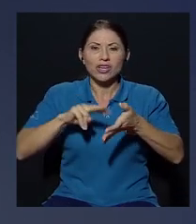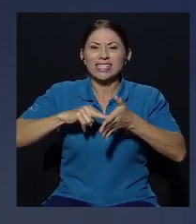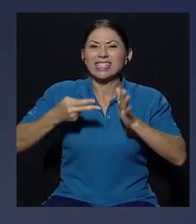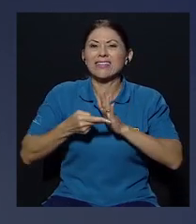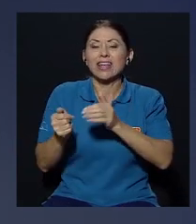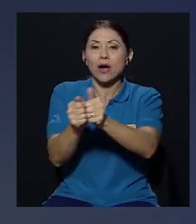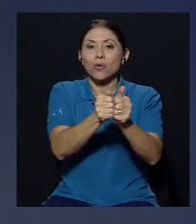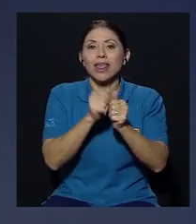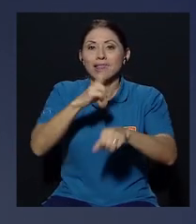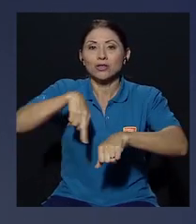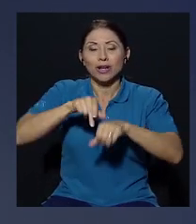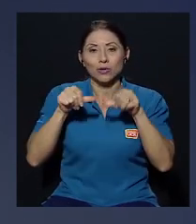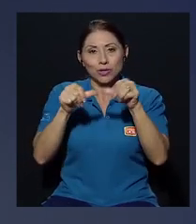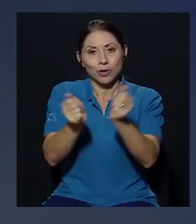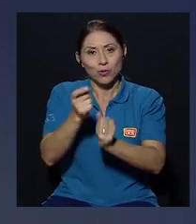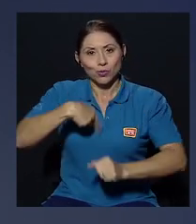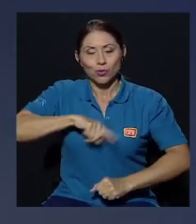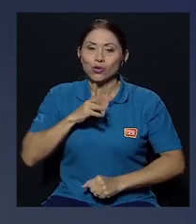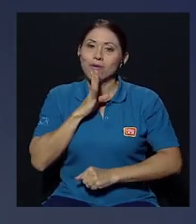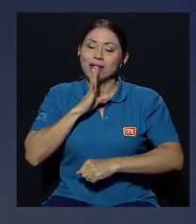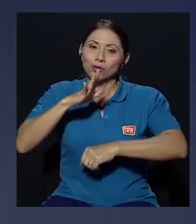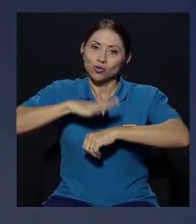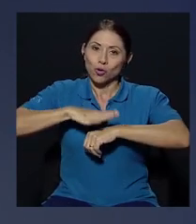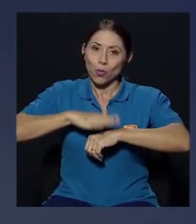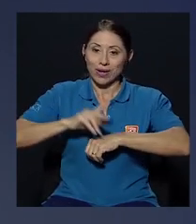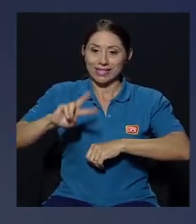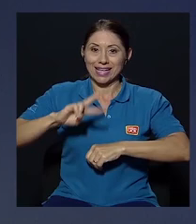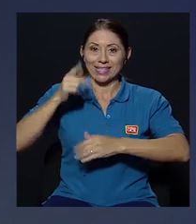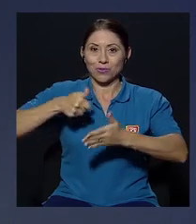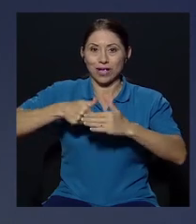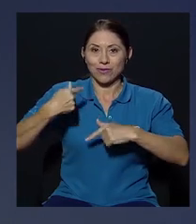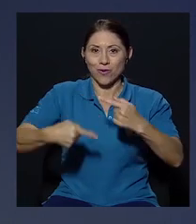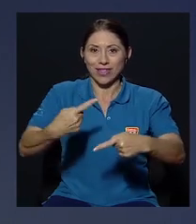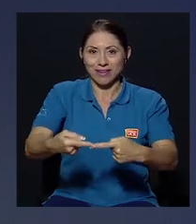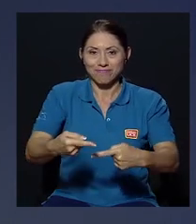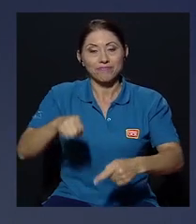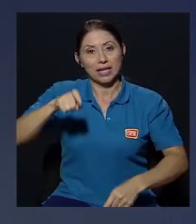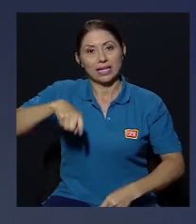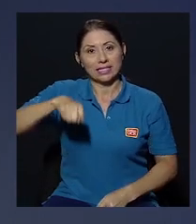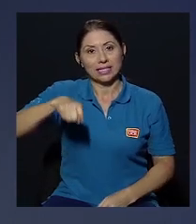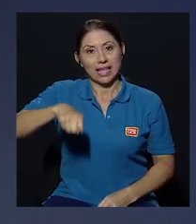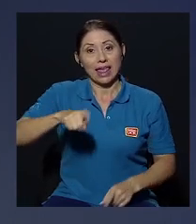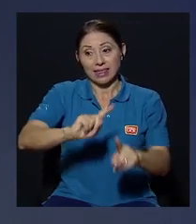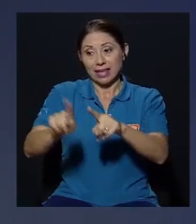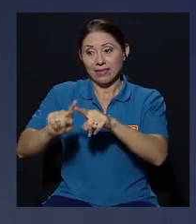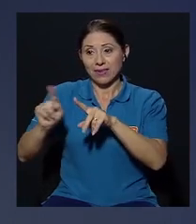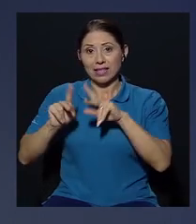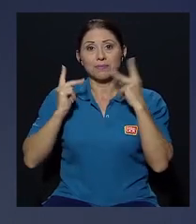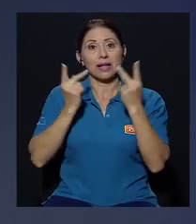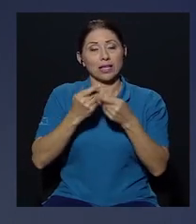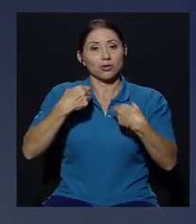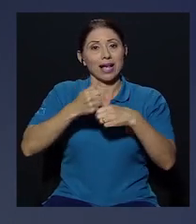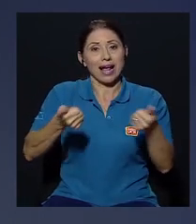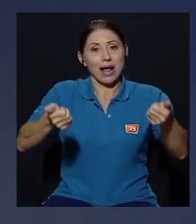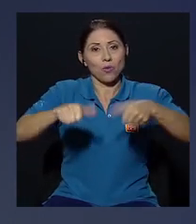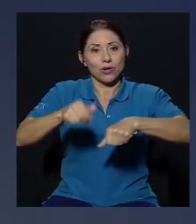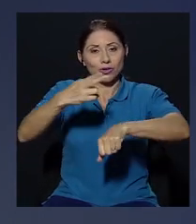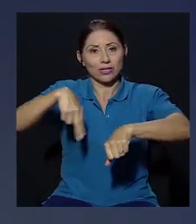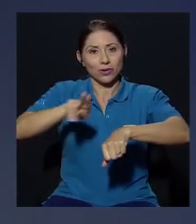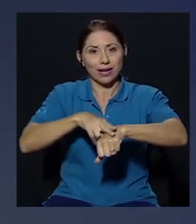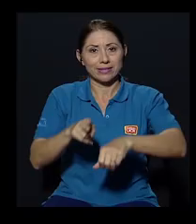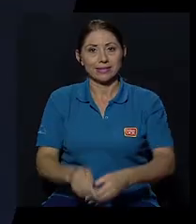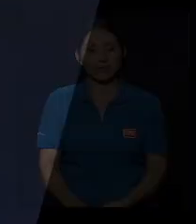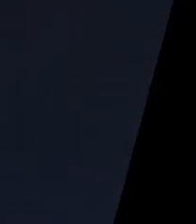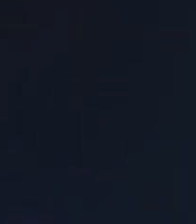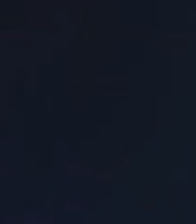unidad nacional siga con nosotros estamos hablando sobre esta segunda ronda y la necesidad de que los partidos tengan acuerdos nacionales